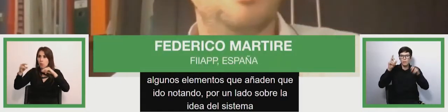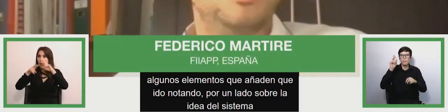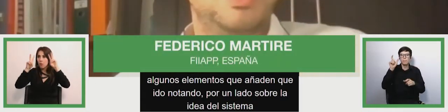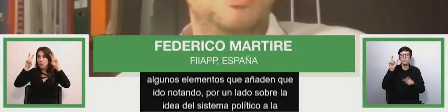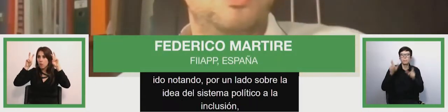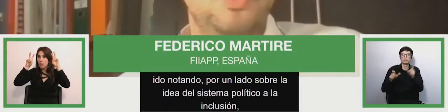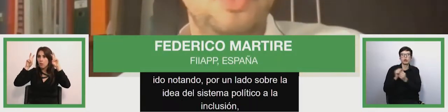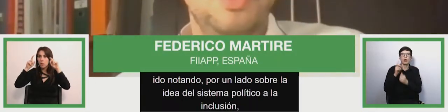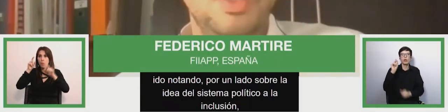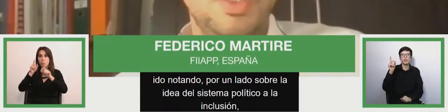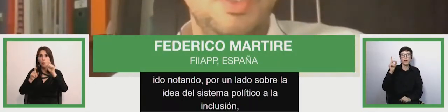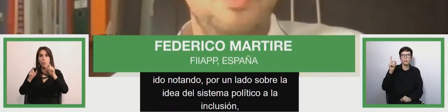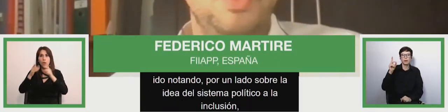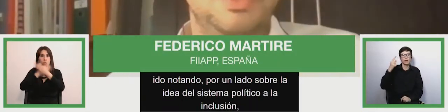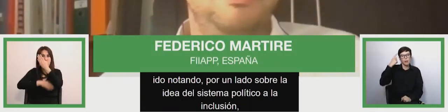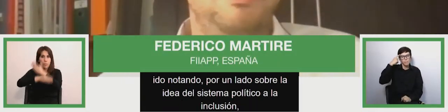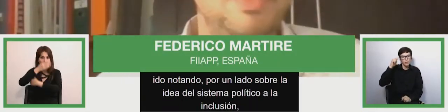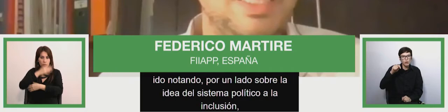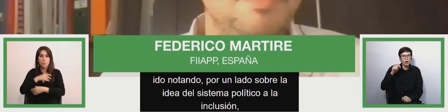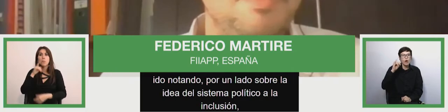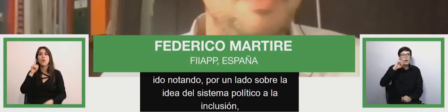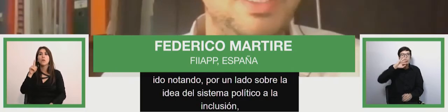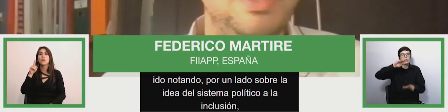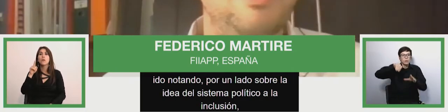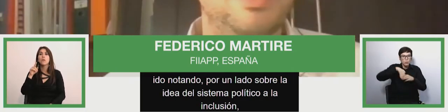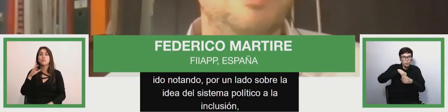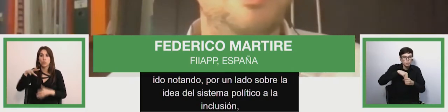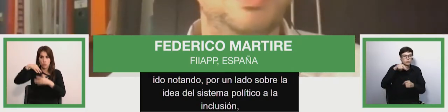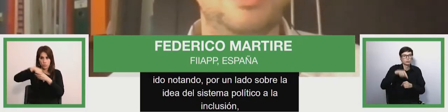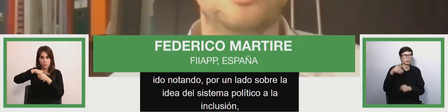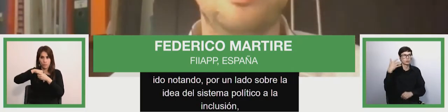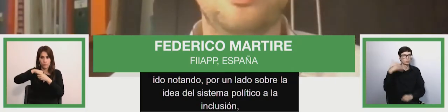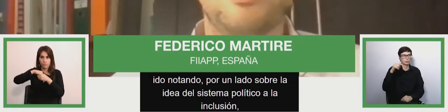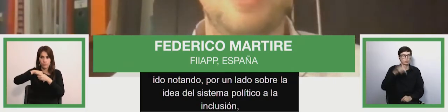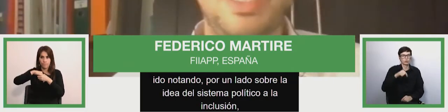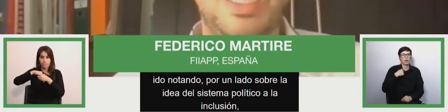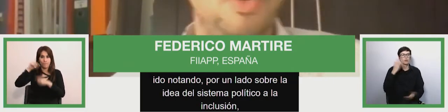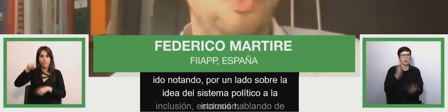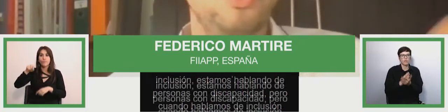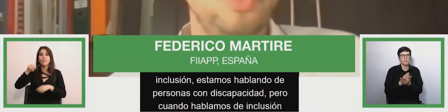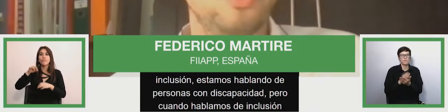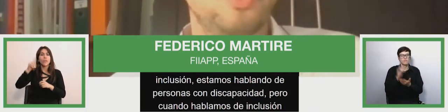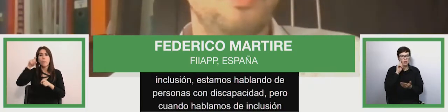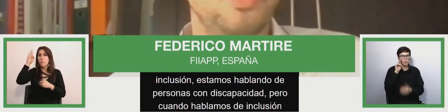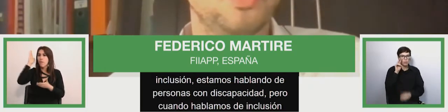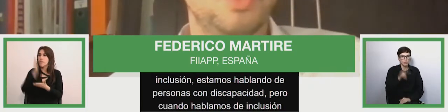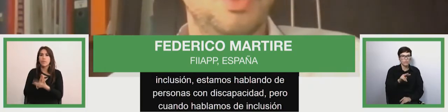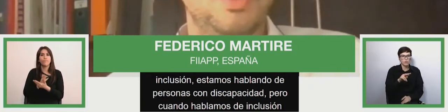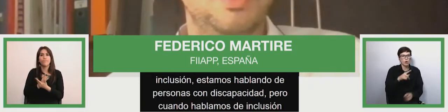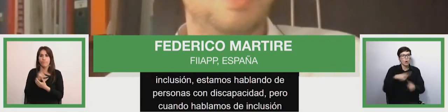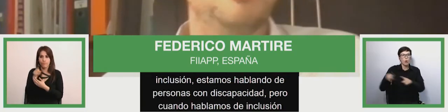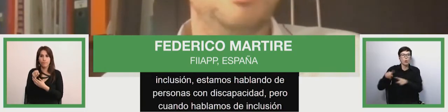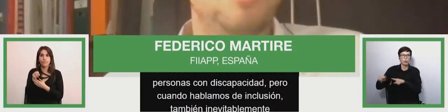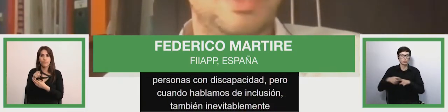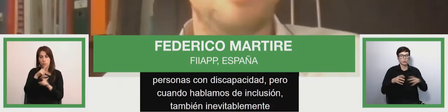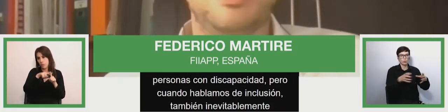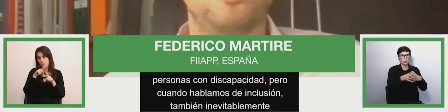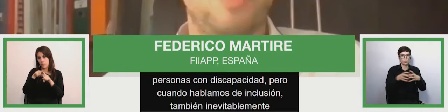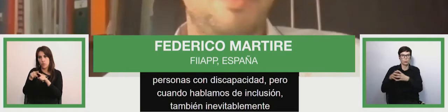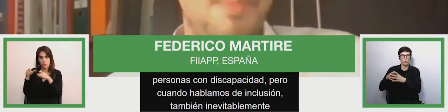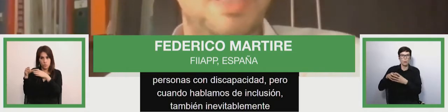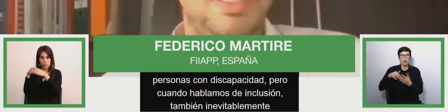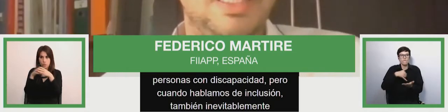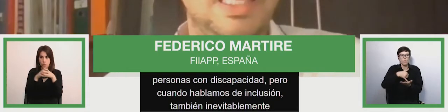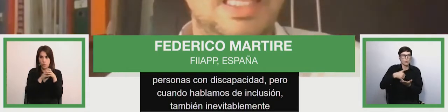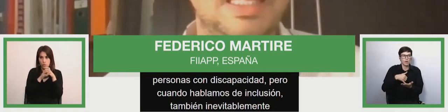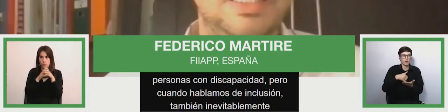cuando hablamos de inclusión, pues también inevitablemente nos tenemos que referir a otros grupos vulnerables